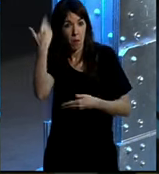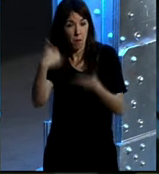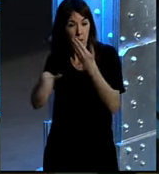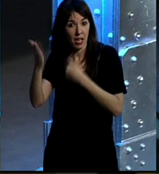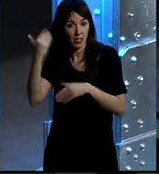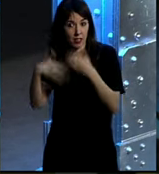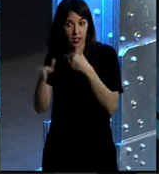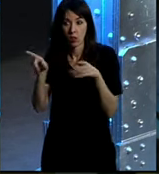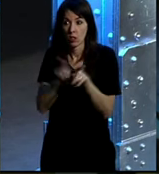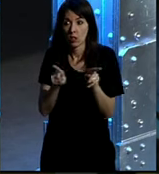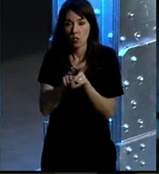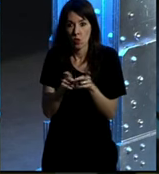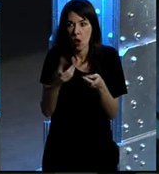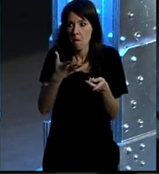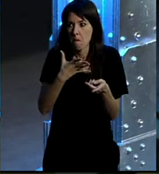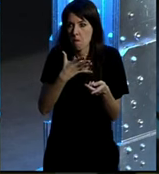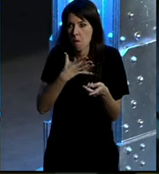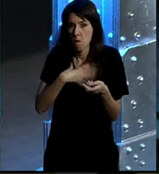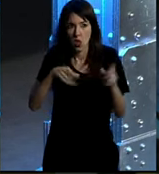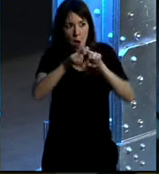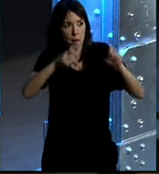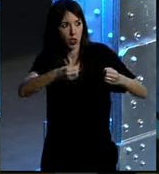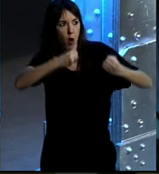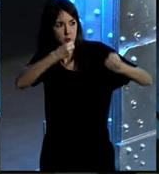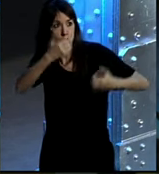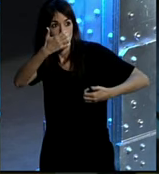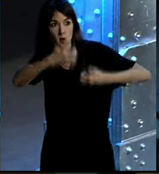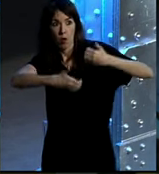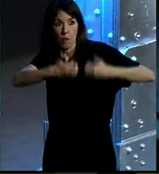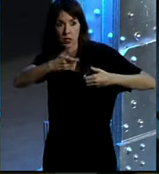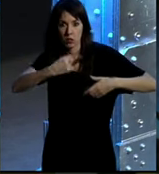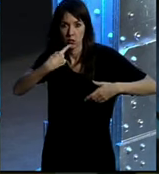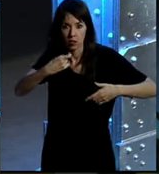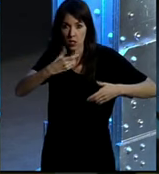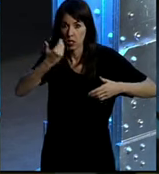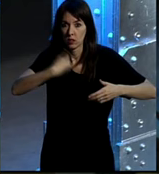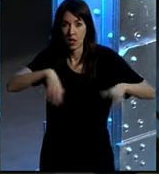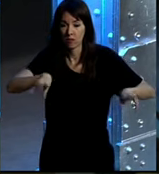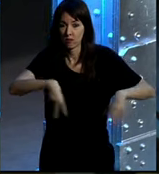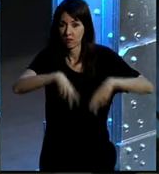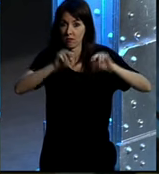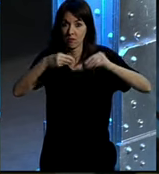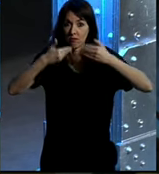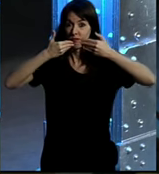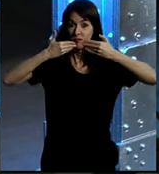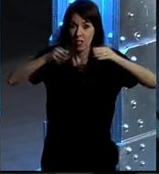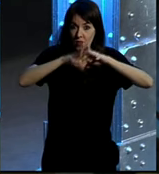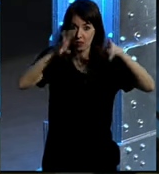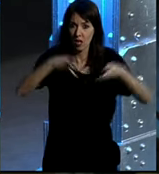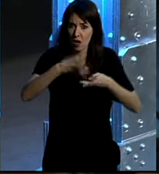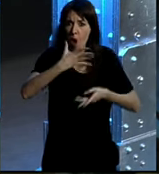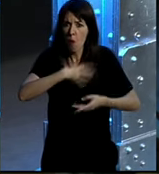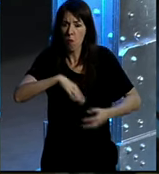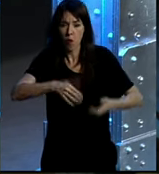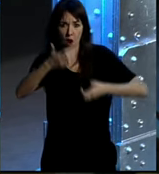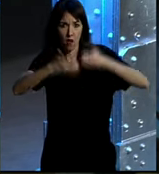eran muy difíciles que pudieran enfrentarse a jugadores grandes, bueno, pues esas barreras y la aparición de Internet hace que puedan